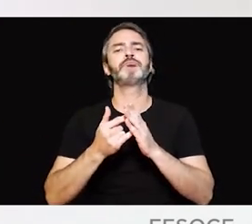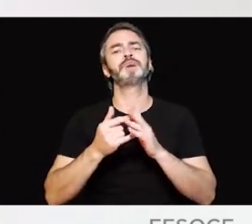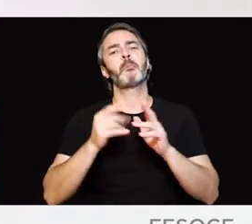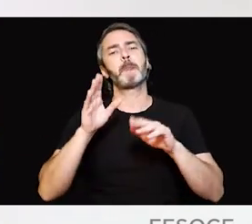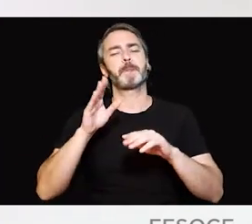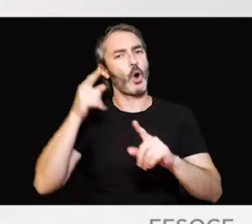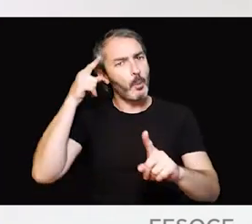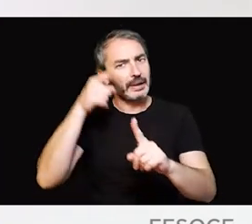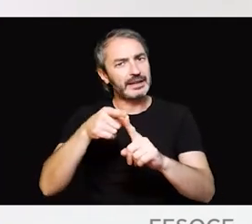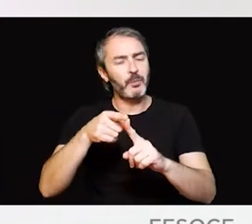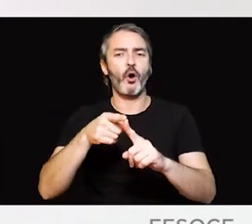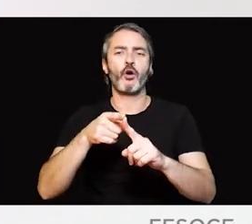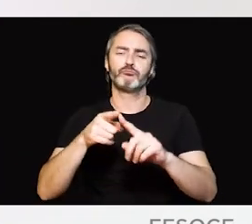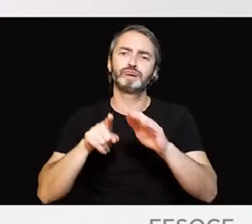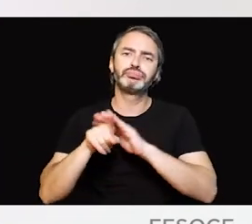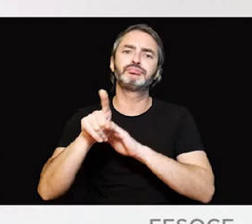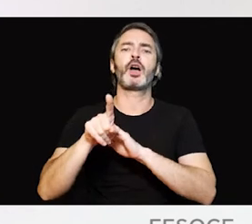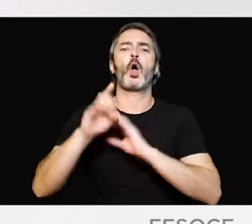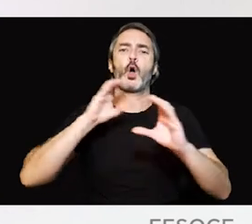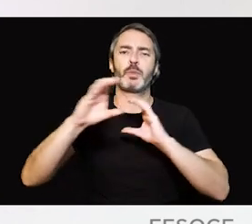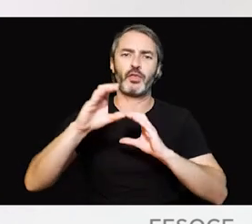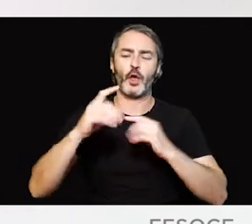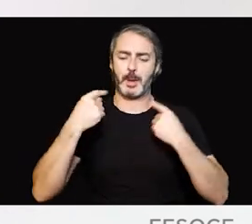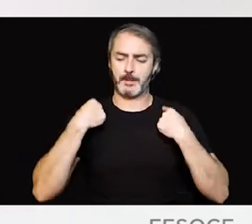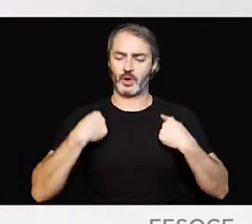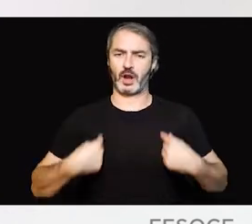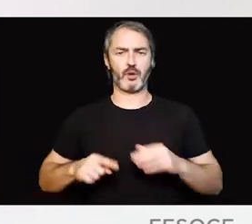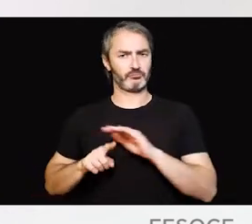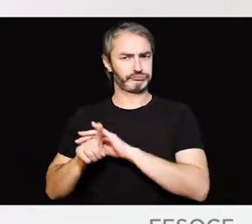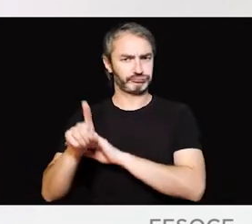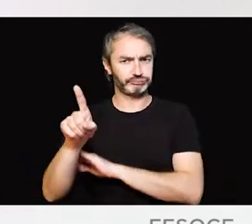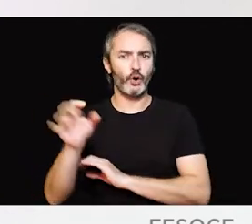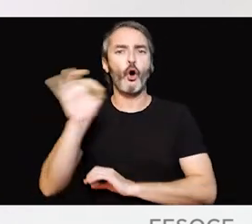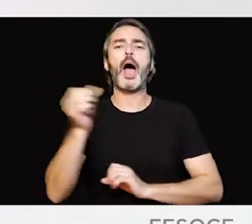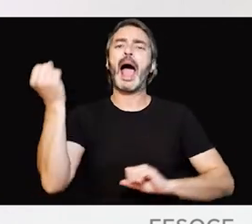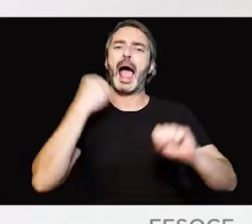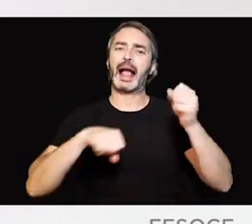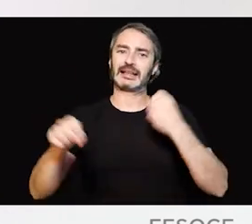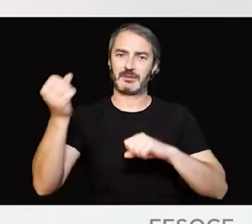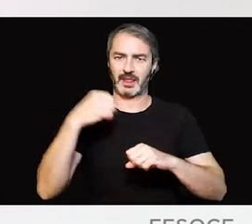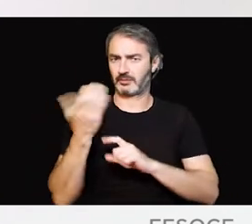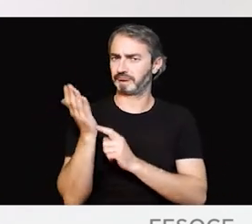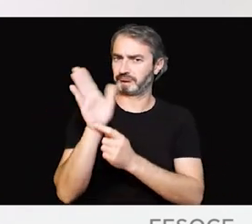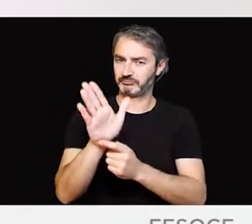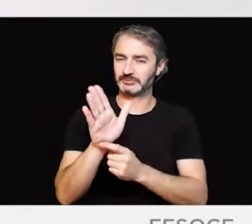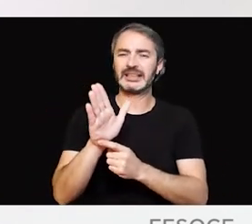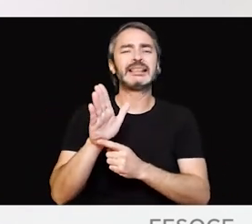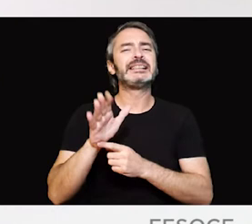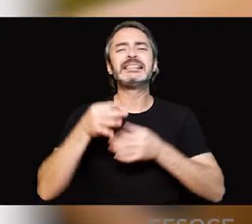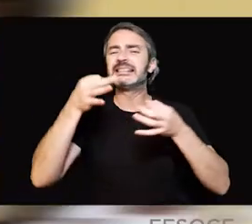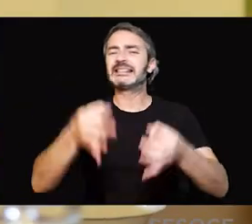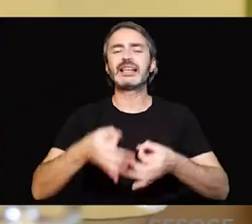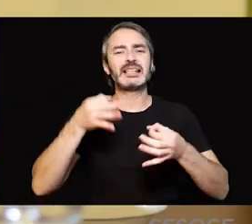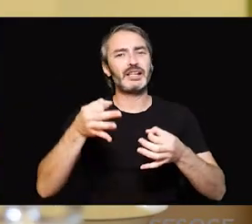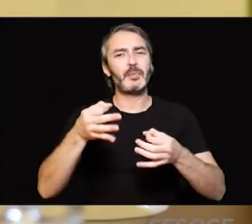desarrollar la comunicación, a fomentar el desarrollo personal y a la realización de actividades por no mismo y, siempre muy importante,